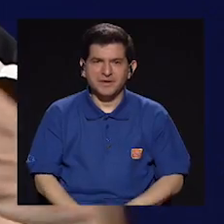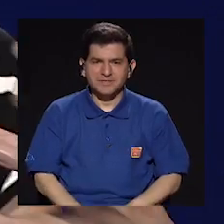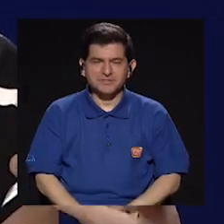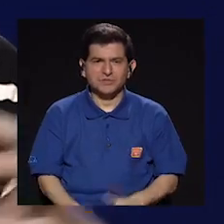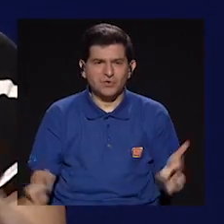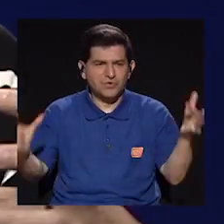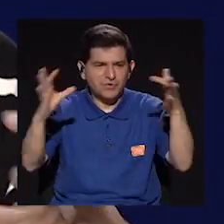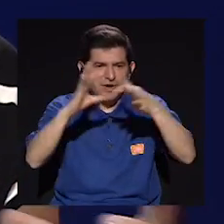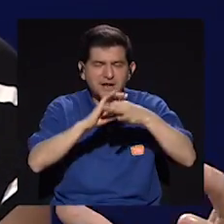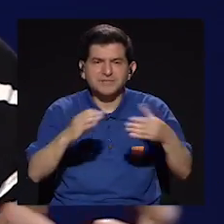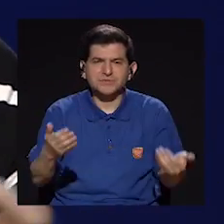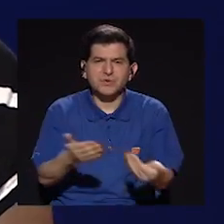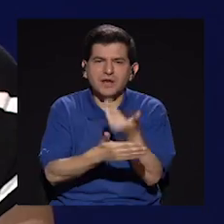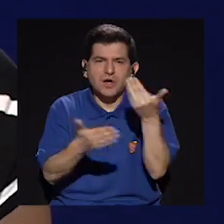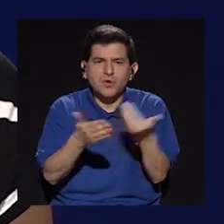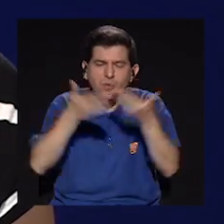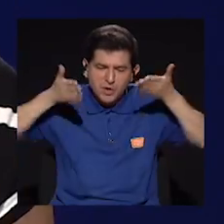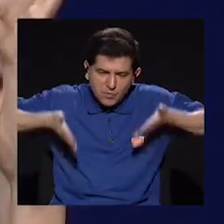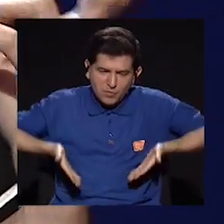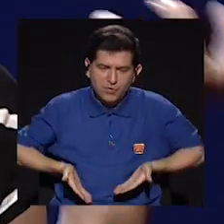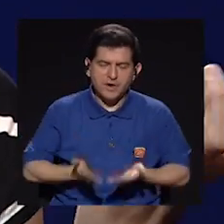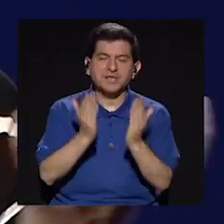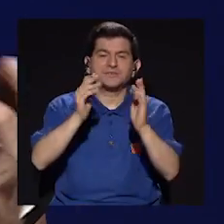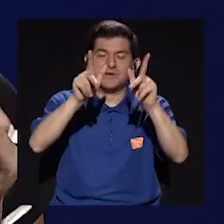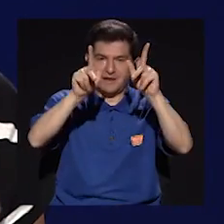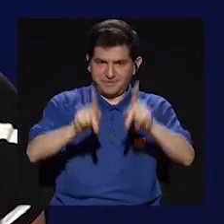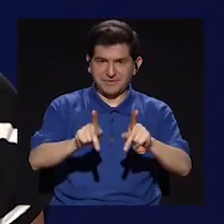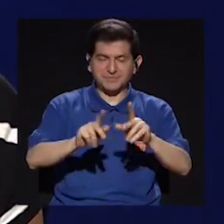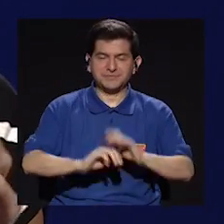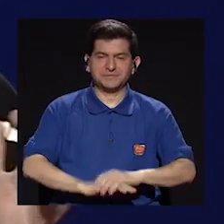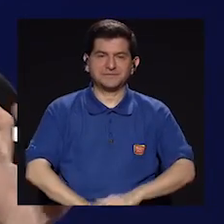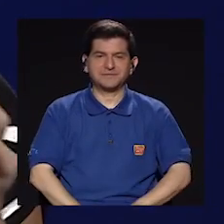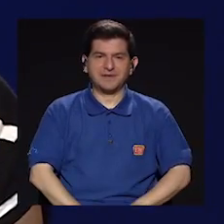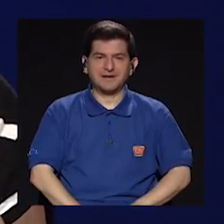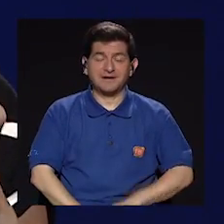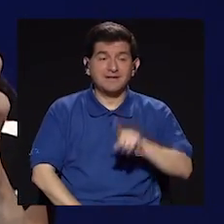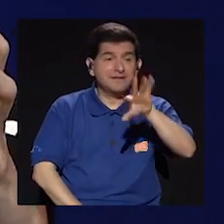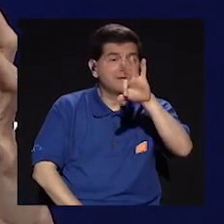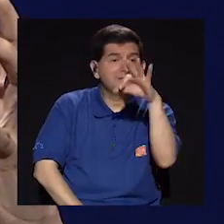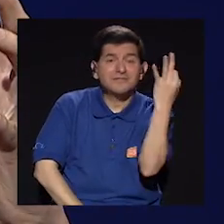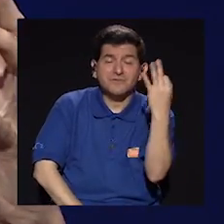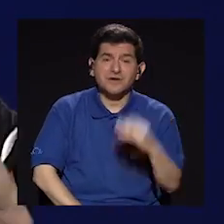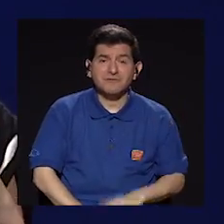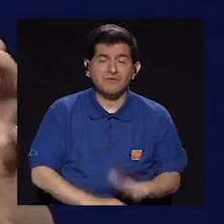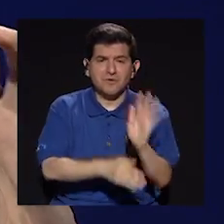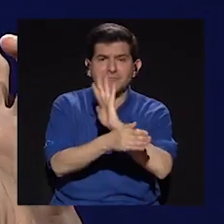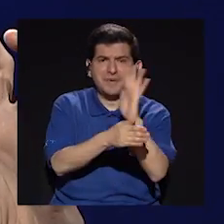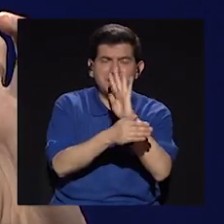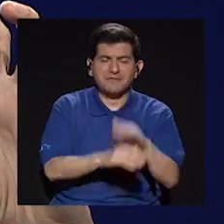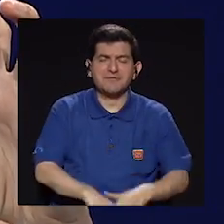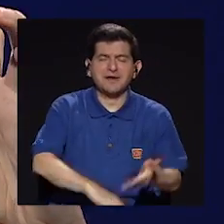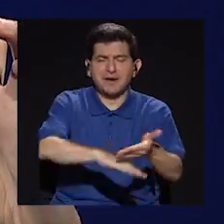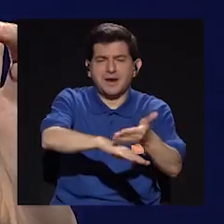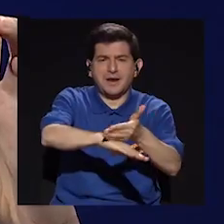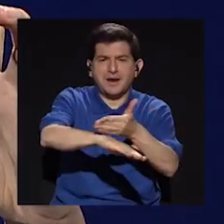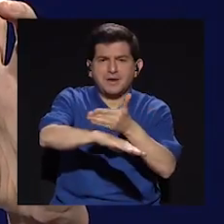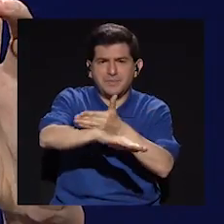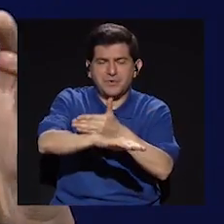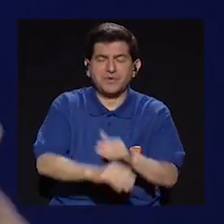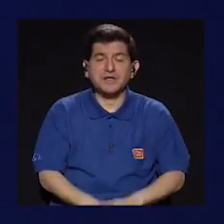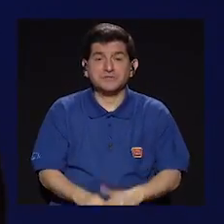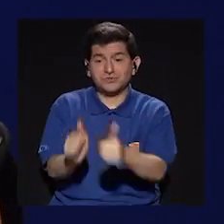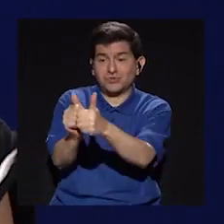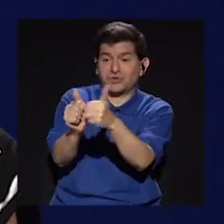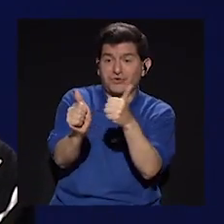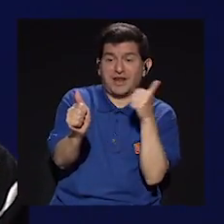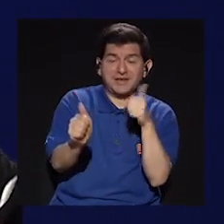como acerca de un nuevo nacimiento del personaje y que, de alguna manera, la peli es como el crecimiento hacia